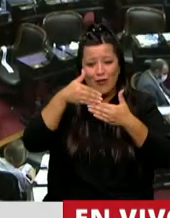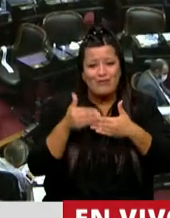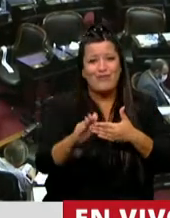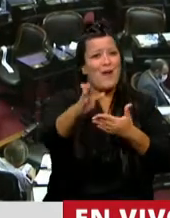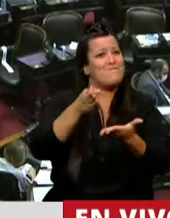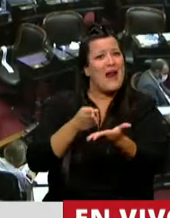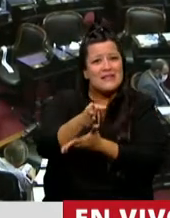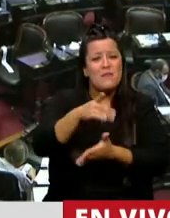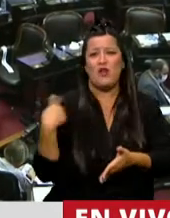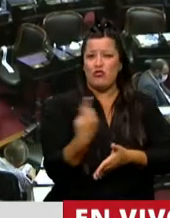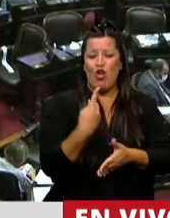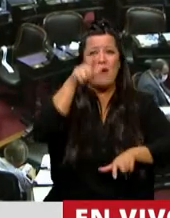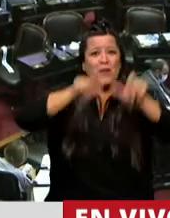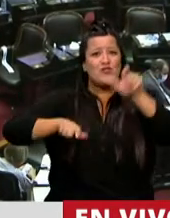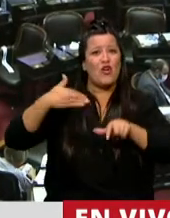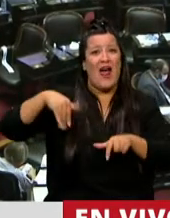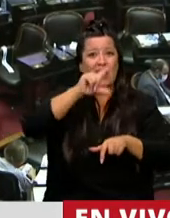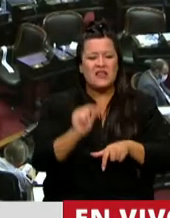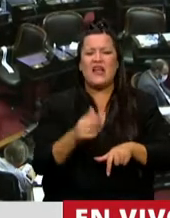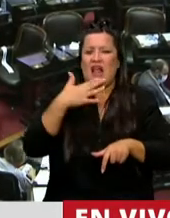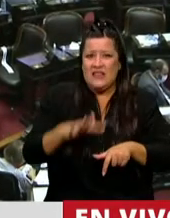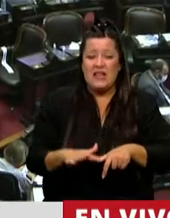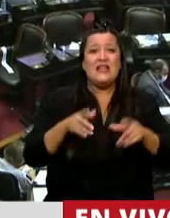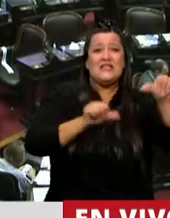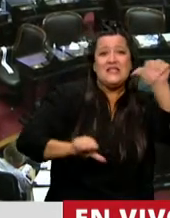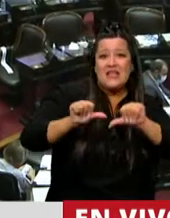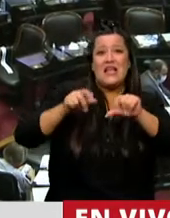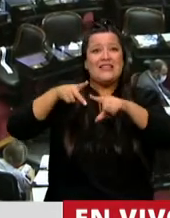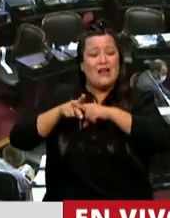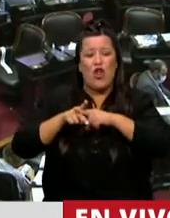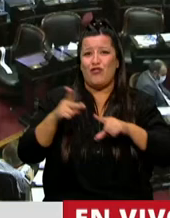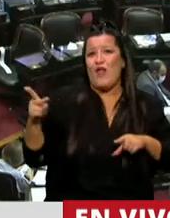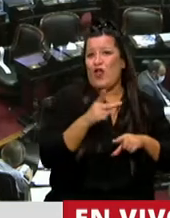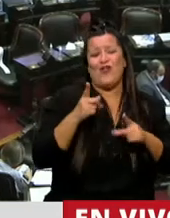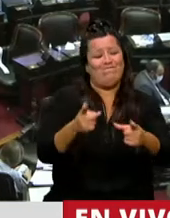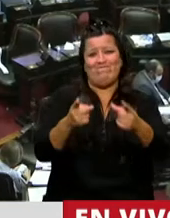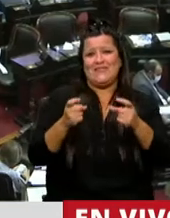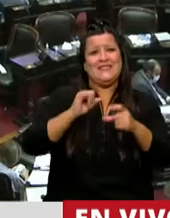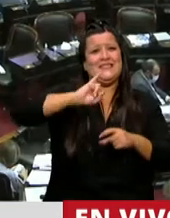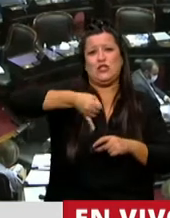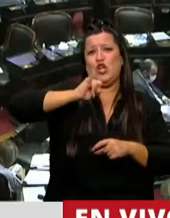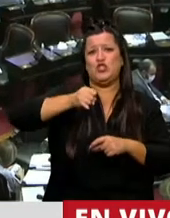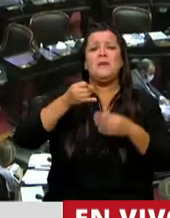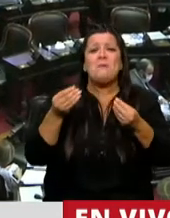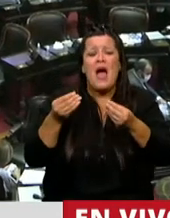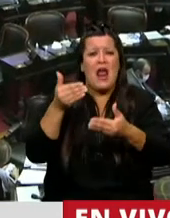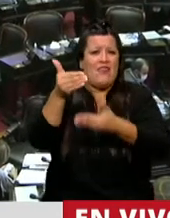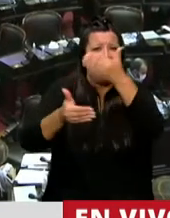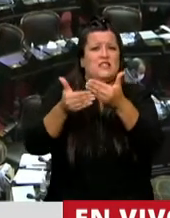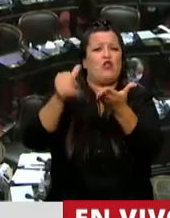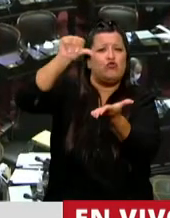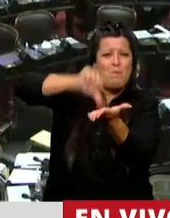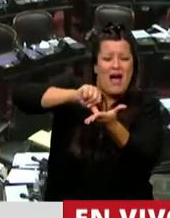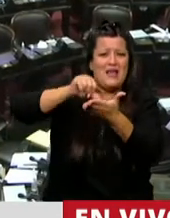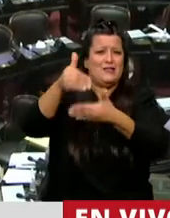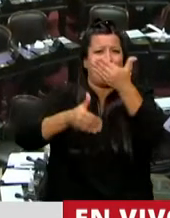argentinos comprendemos que la ciencia y la tecnología es un eslabón imprescindible para el desarrollo de nuestro país